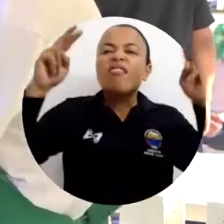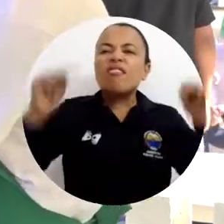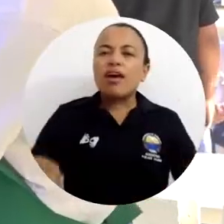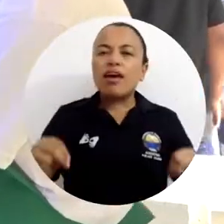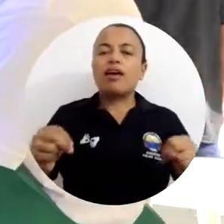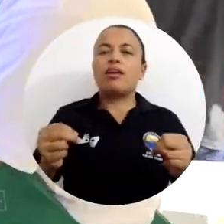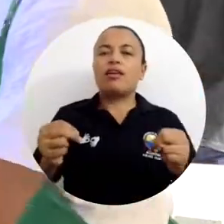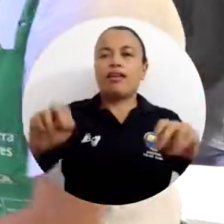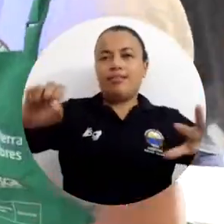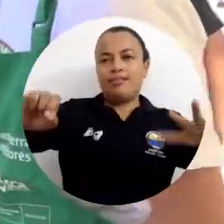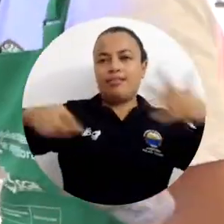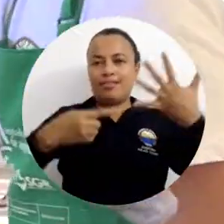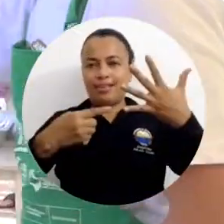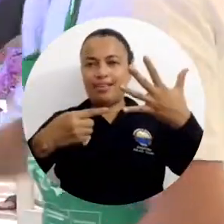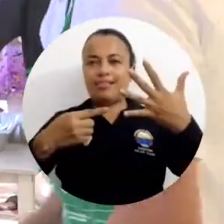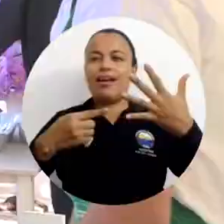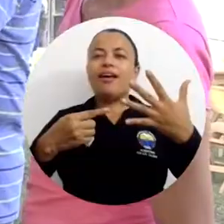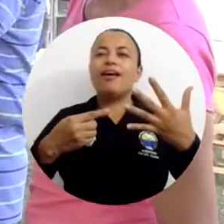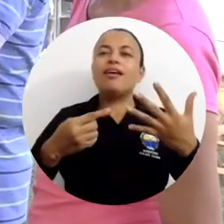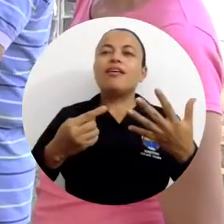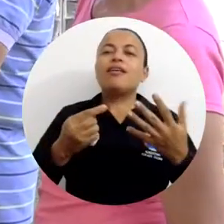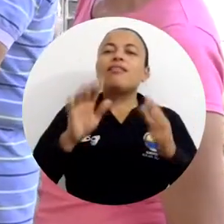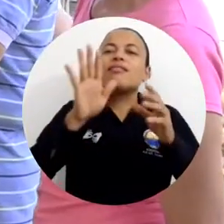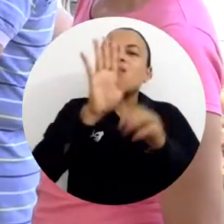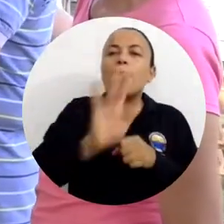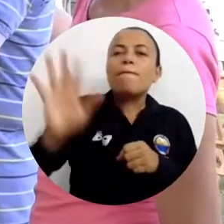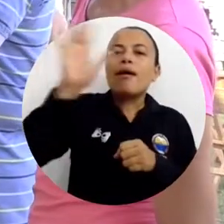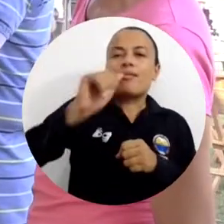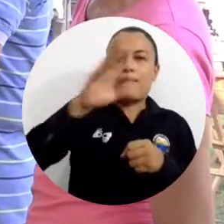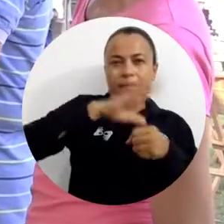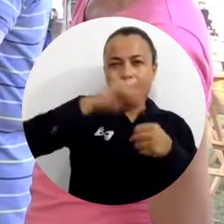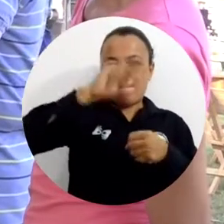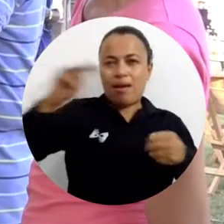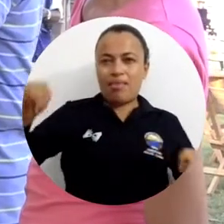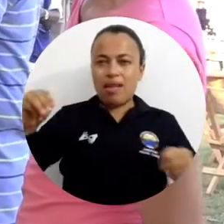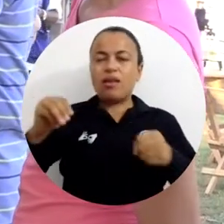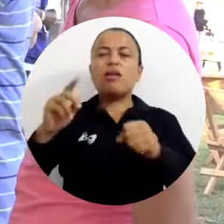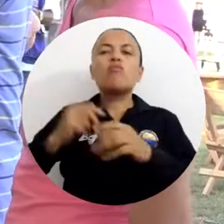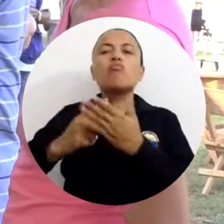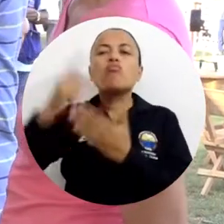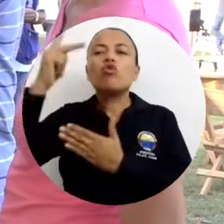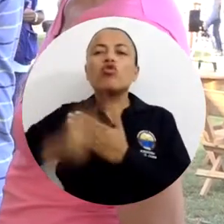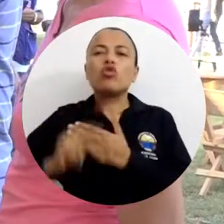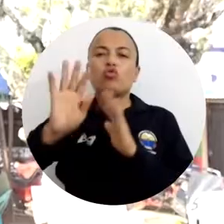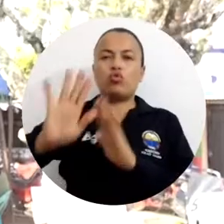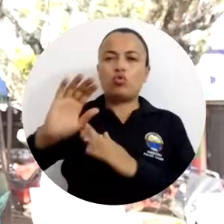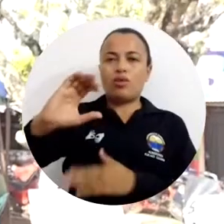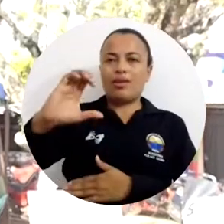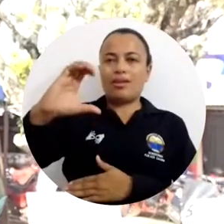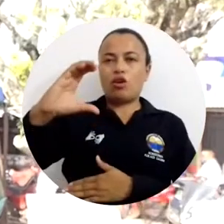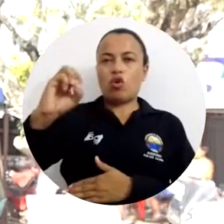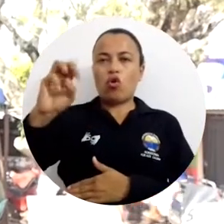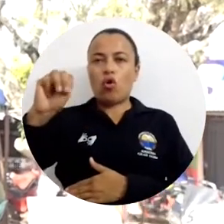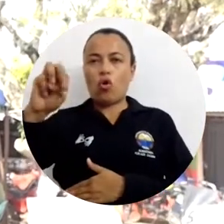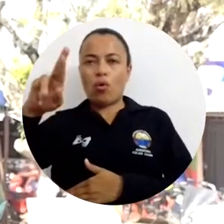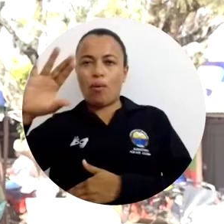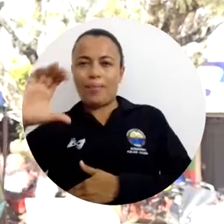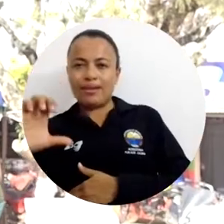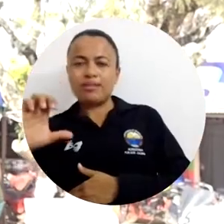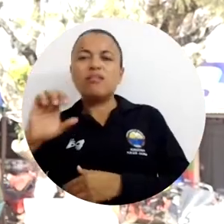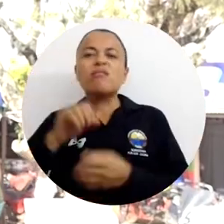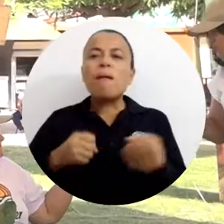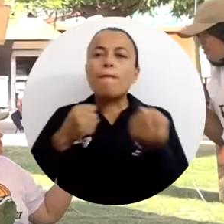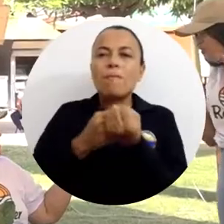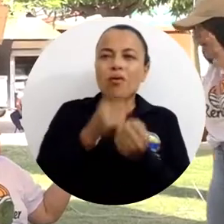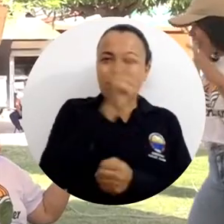es impulsado por el proyecto e-commerce, liderado por ambas entidades que le apuestan a ayudar a los campesinos a convertirse en empresarios